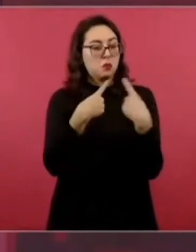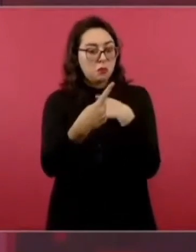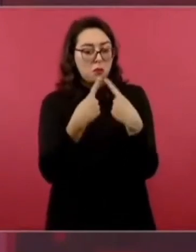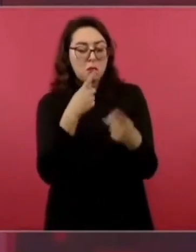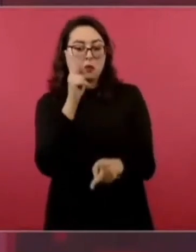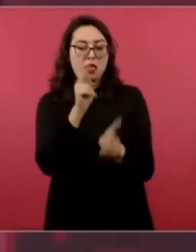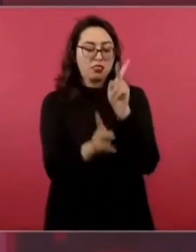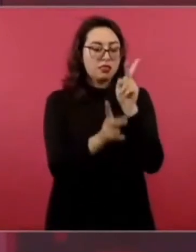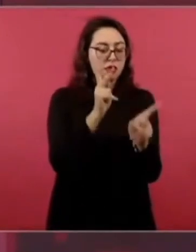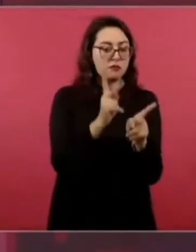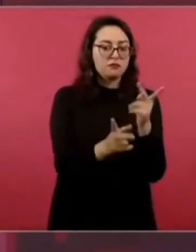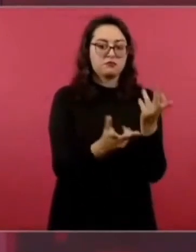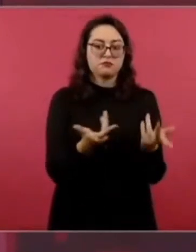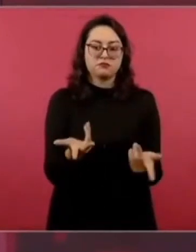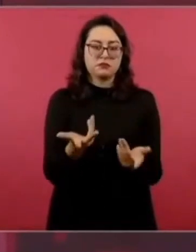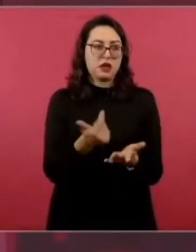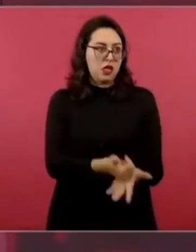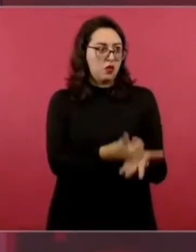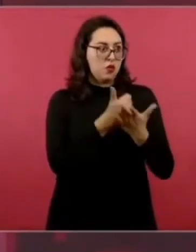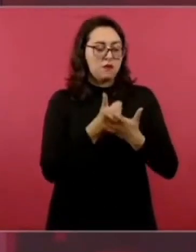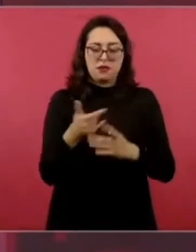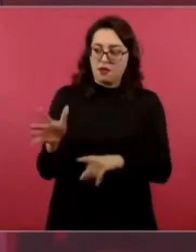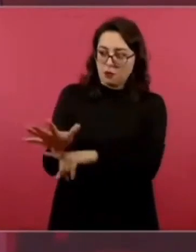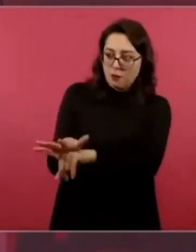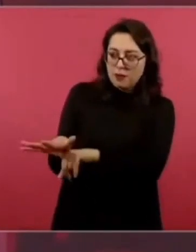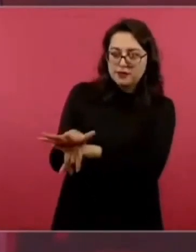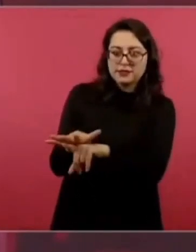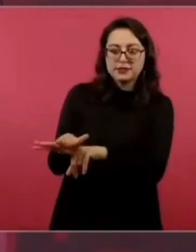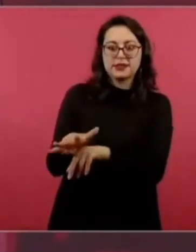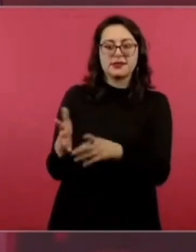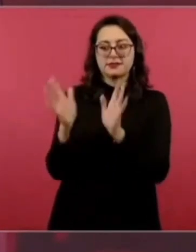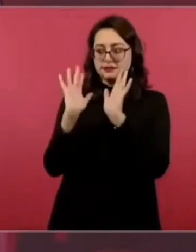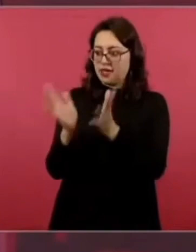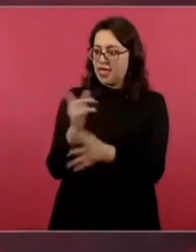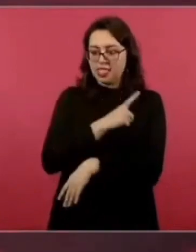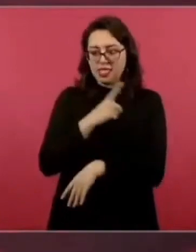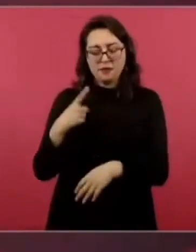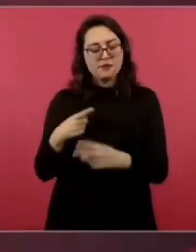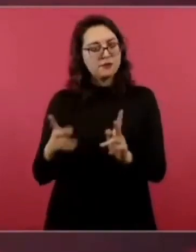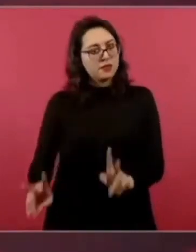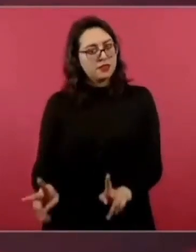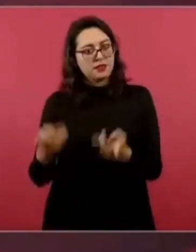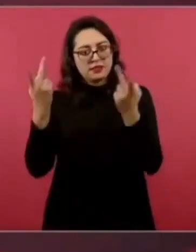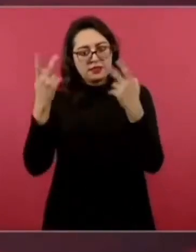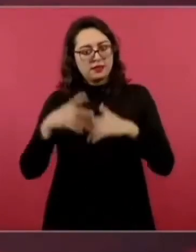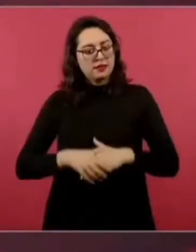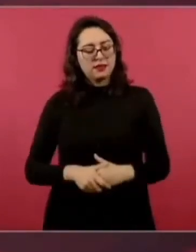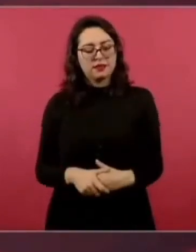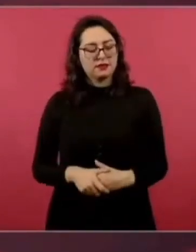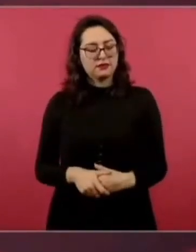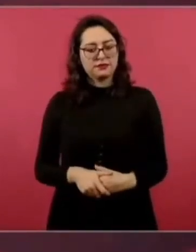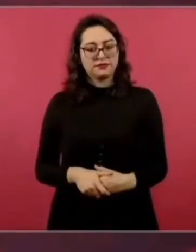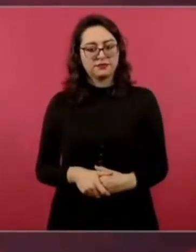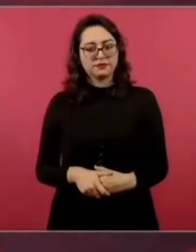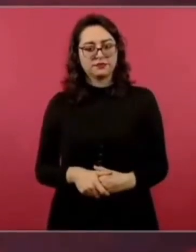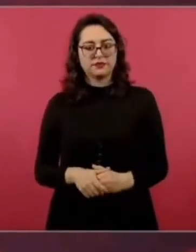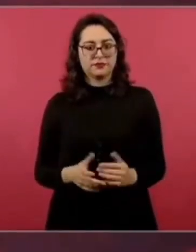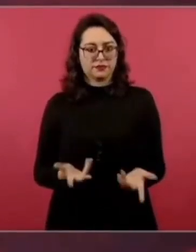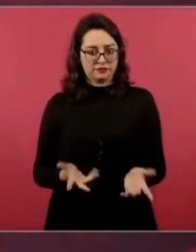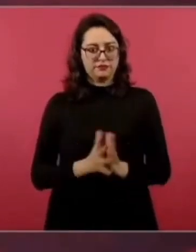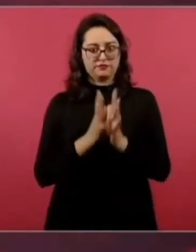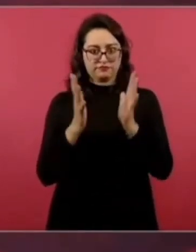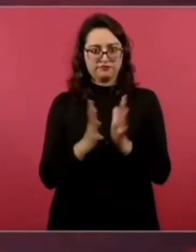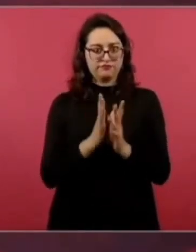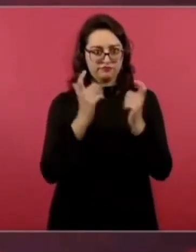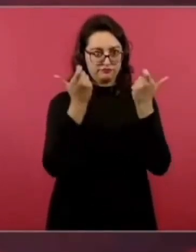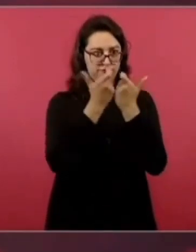para pedirles que nos ayuden y que este eh participen